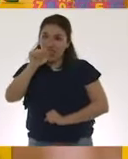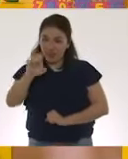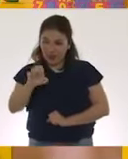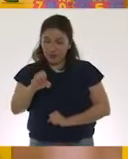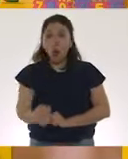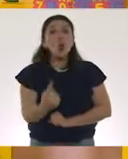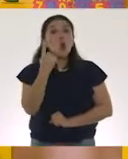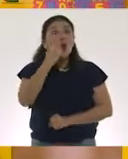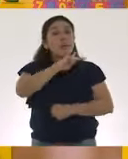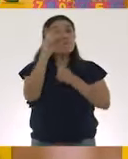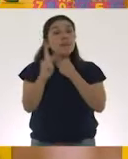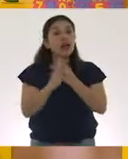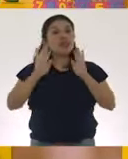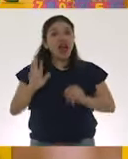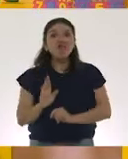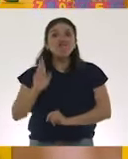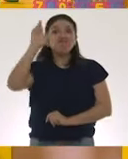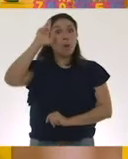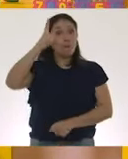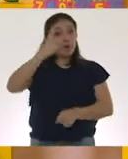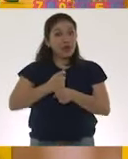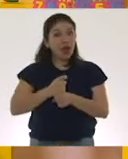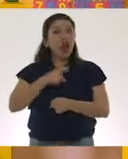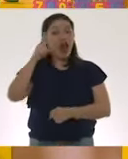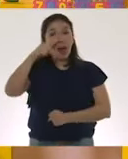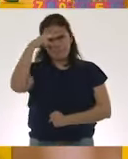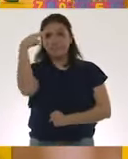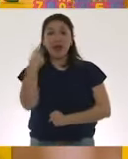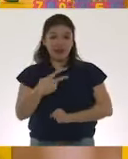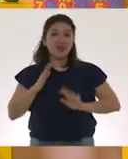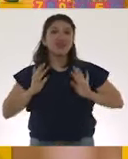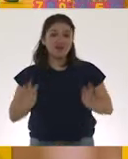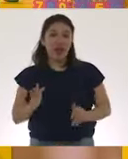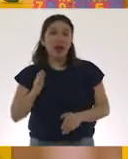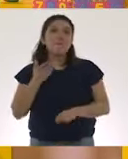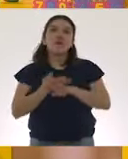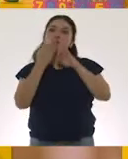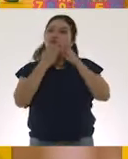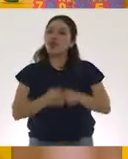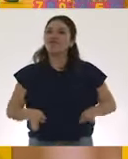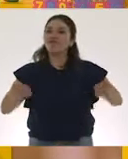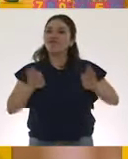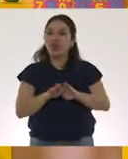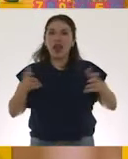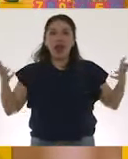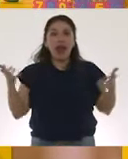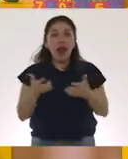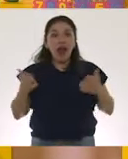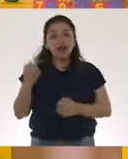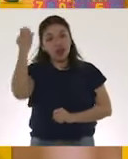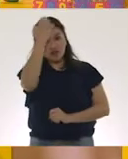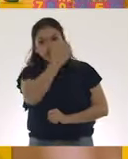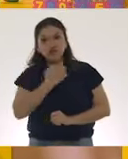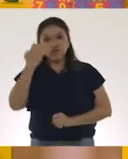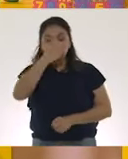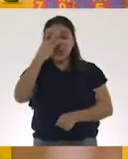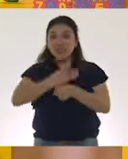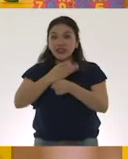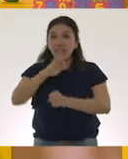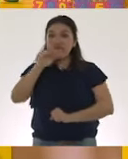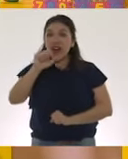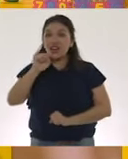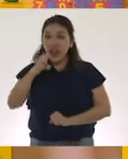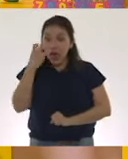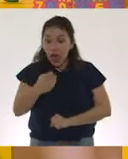Uno de los países que ha levantado la mano es México. Y es muy importante que se lleven a cabo estudios de fase 3 en México,